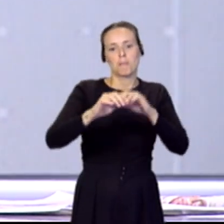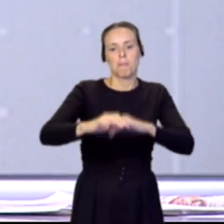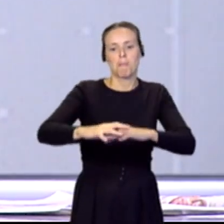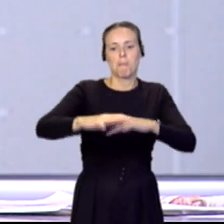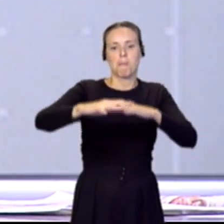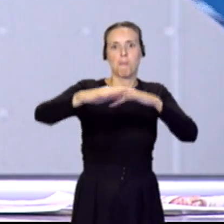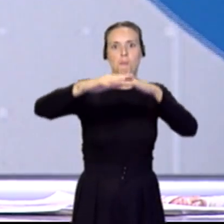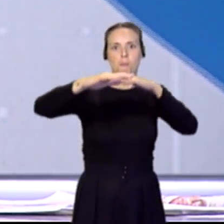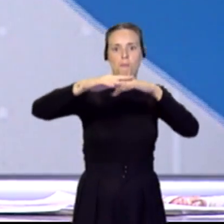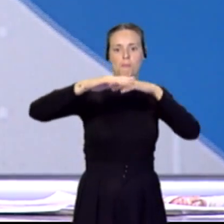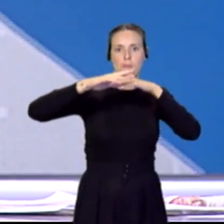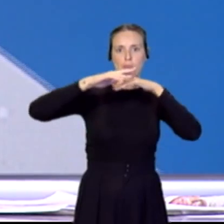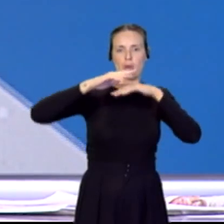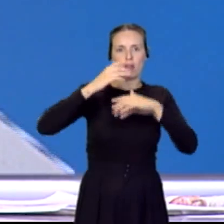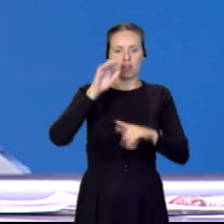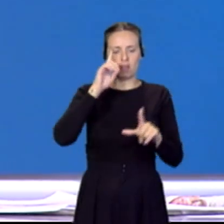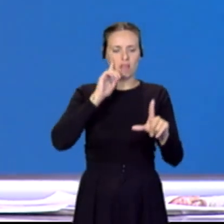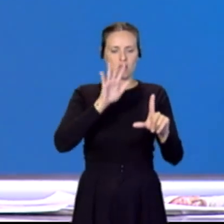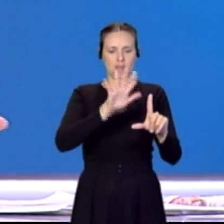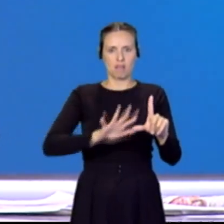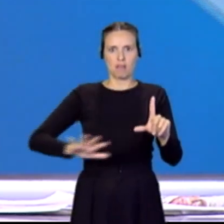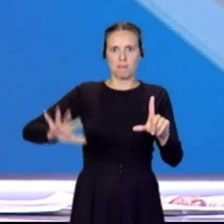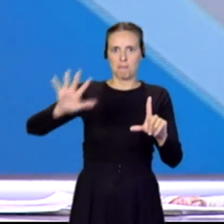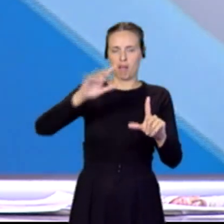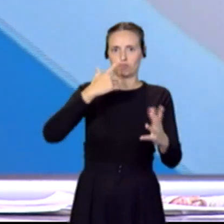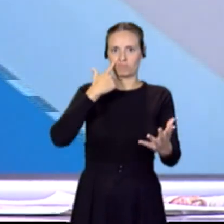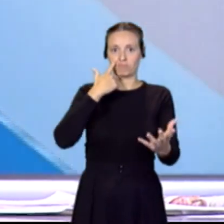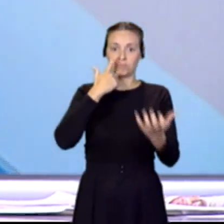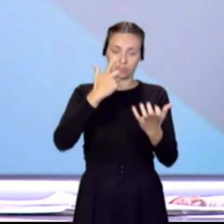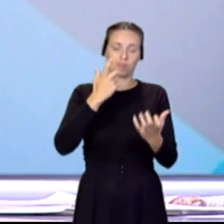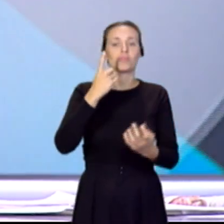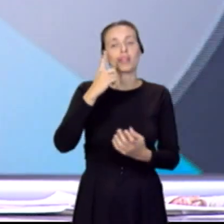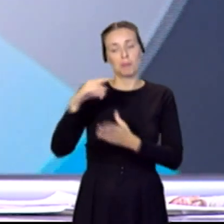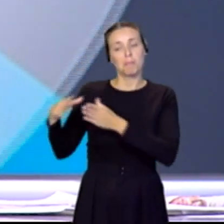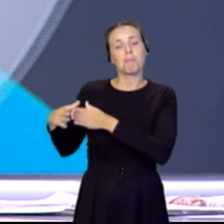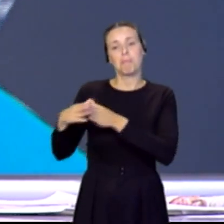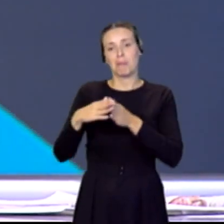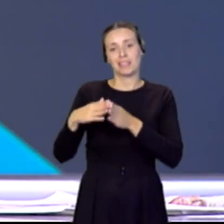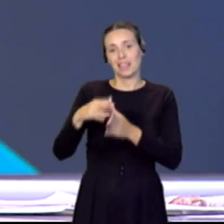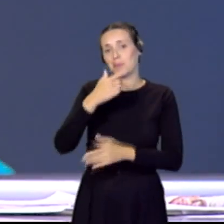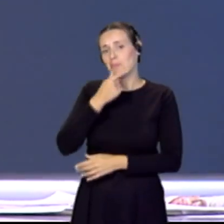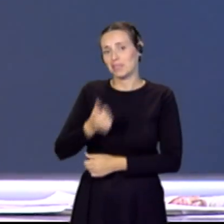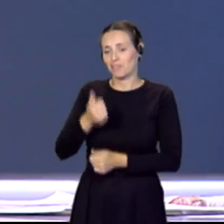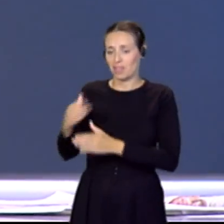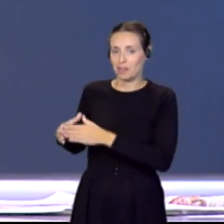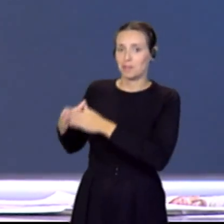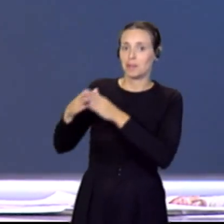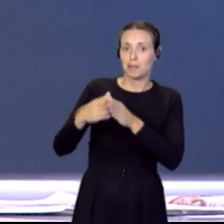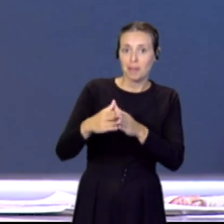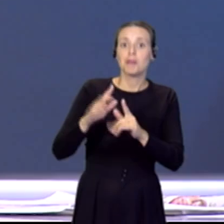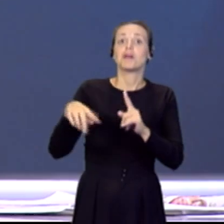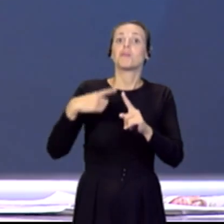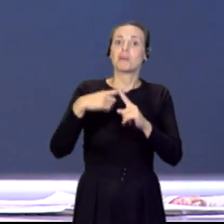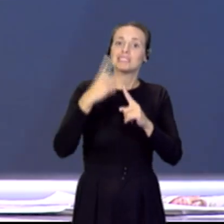imágenes espectaculares al margen de ese otro efecto, que es permitir que las pateras lleguen de una manera más sencilla. Ahora sí,